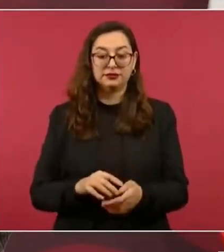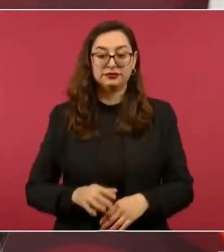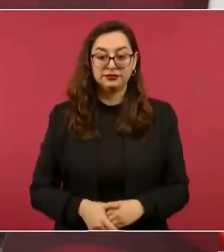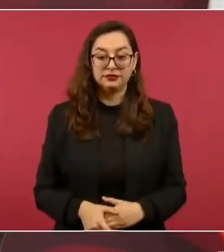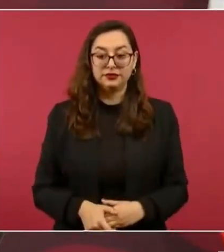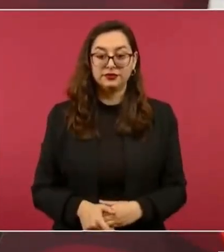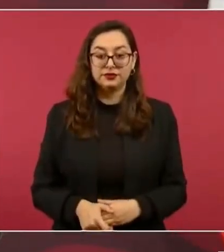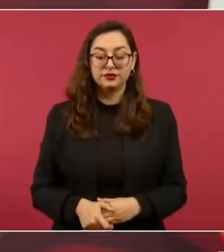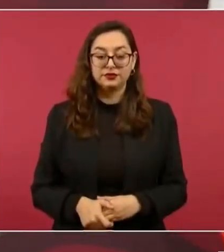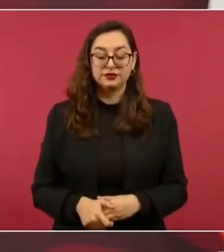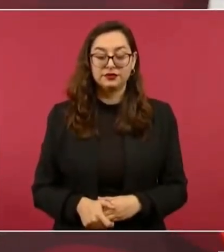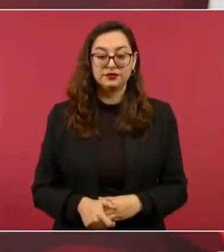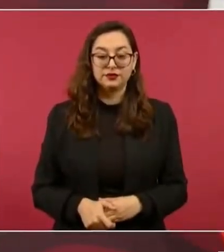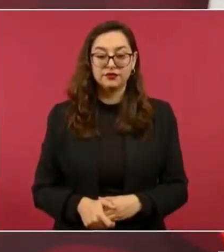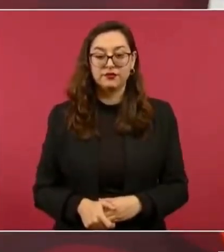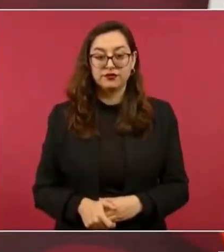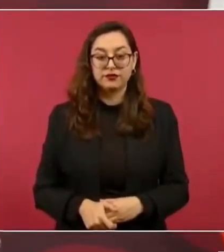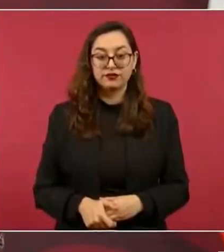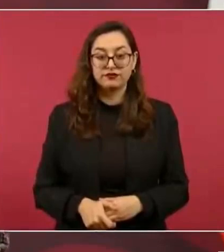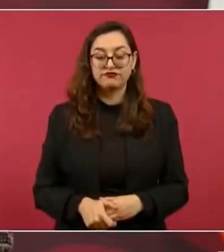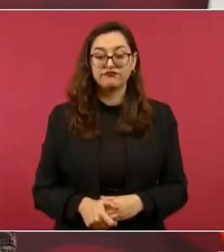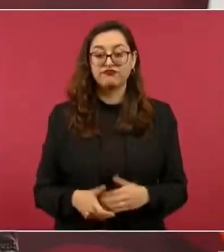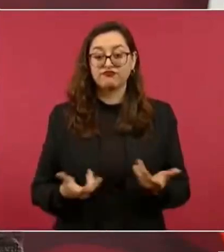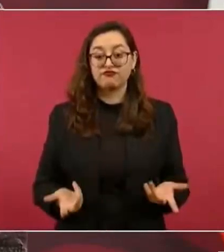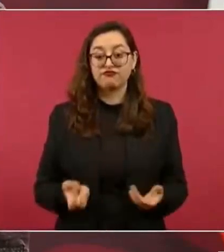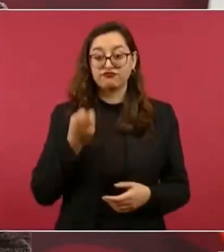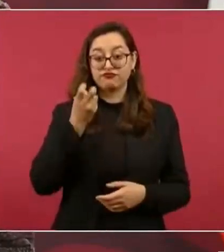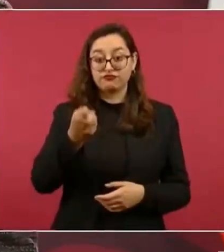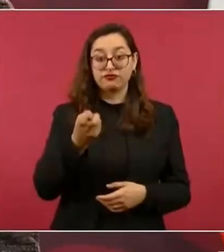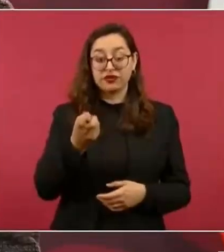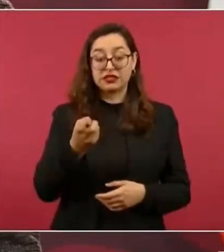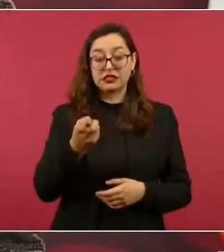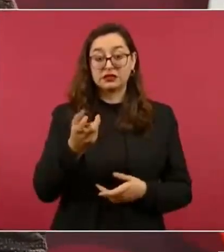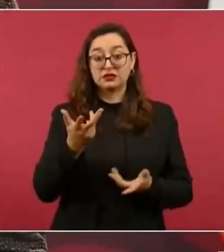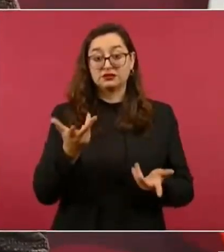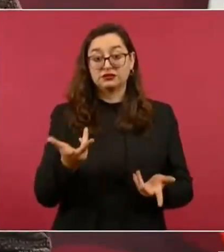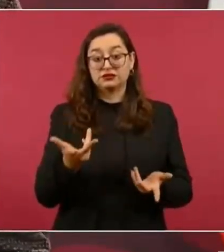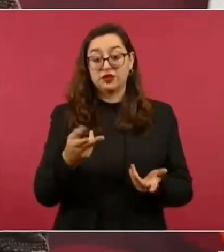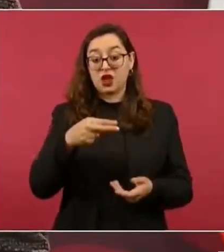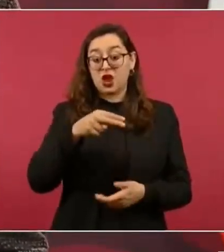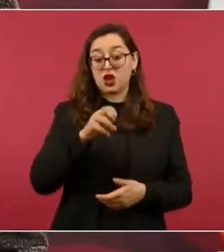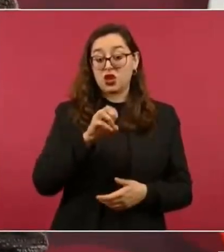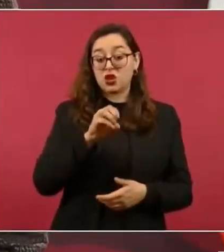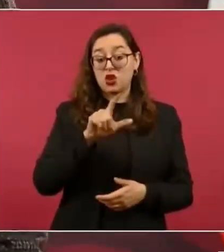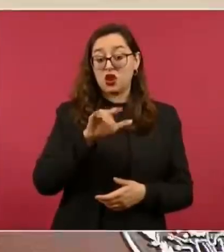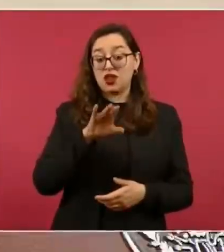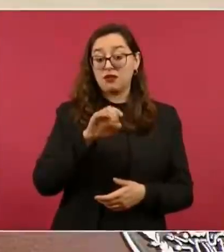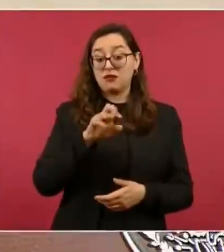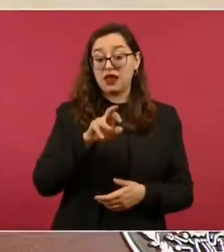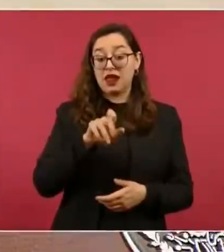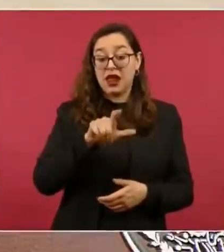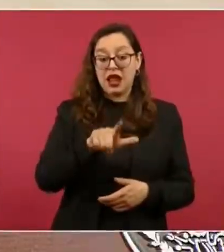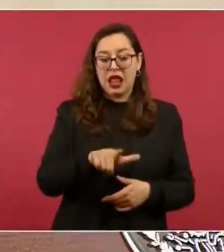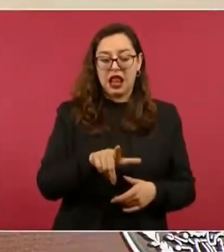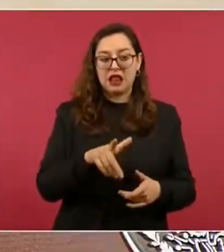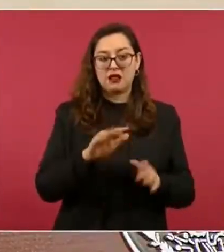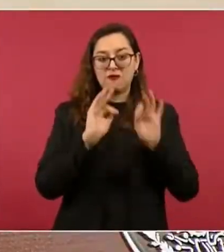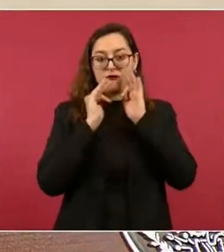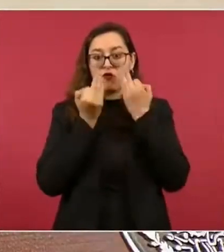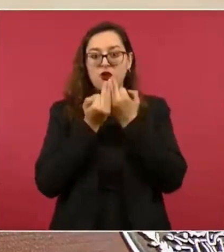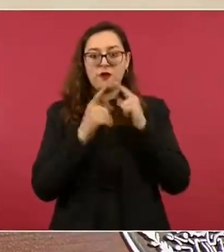Entonces, todo ese estilo de vida que fueron introduciendo, pues llevó a muchos